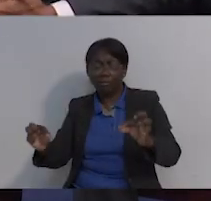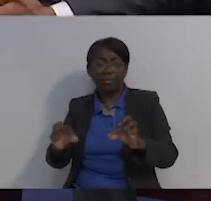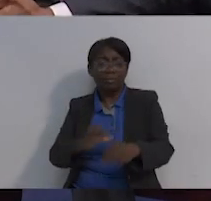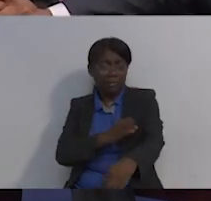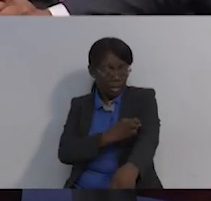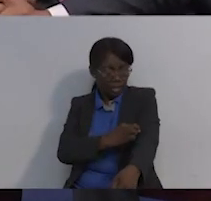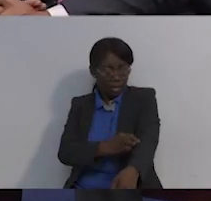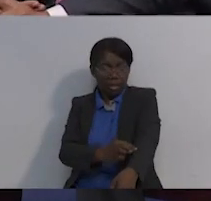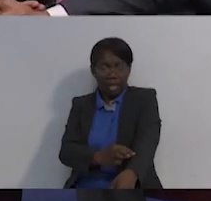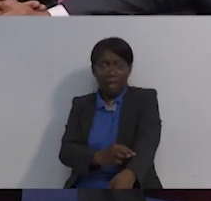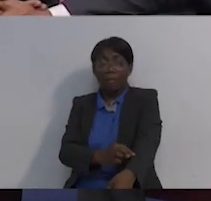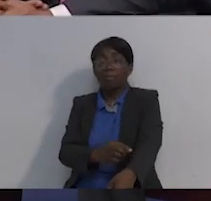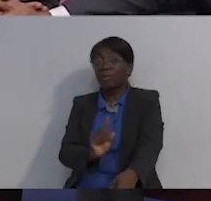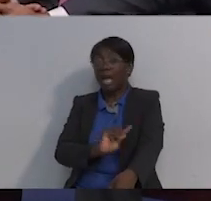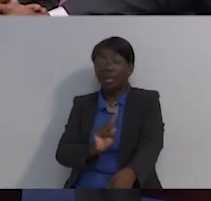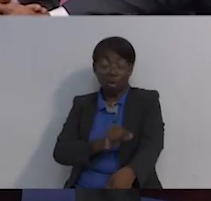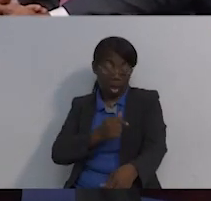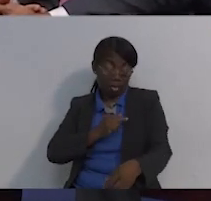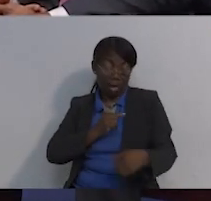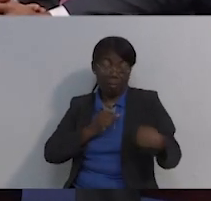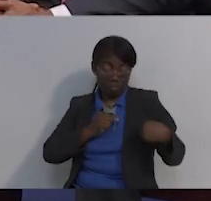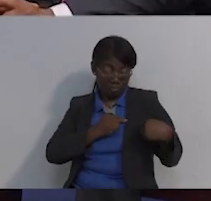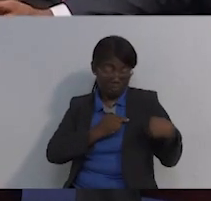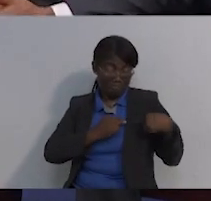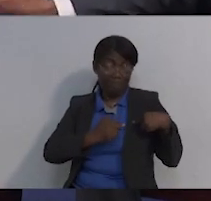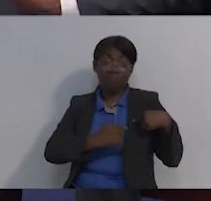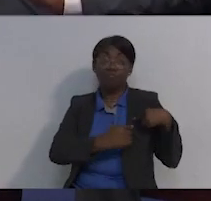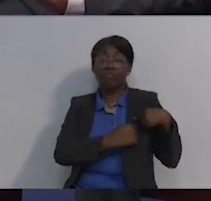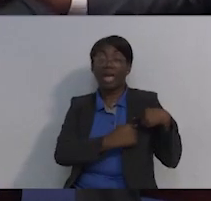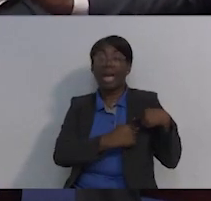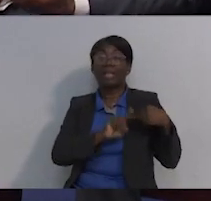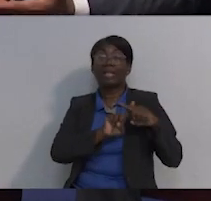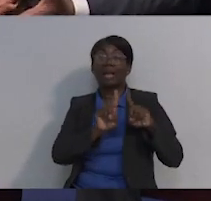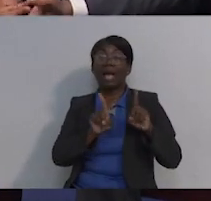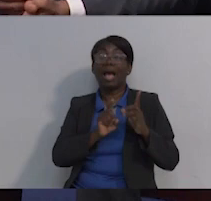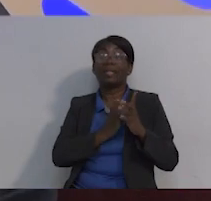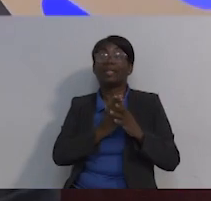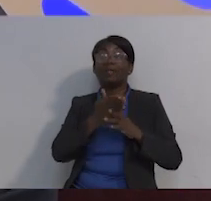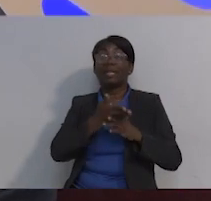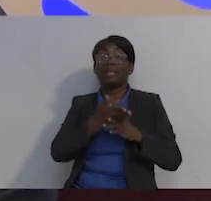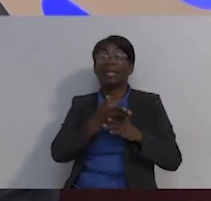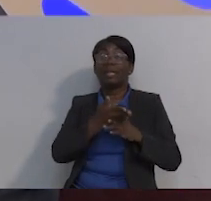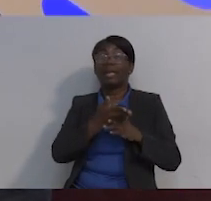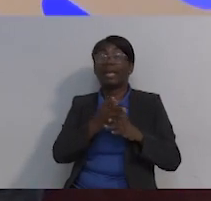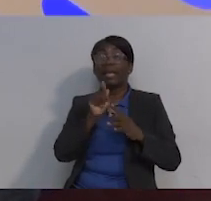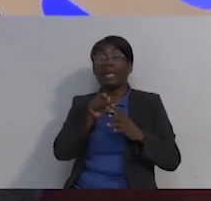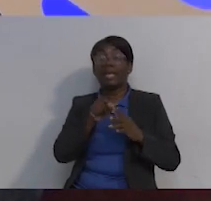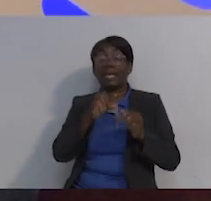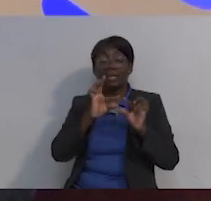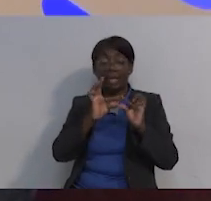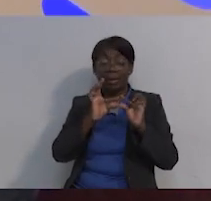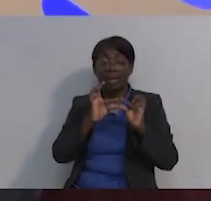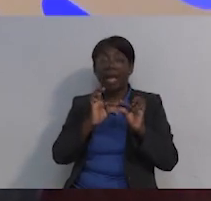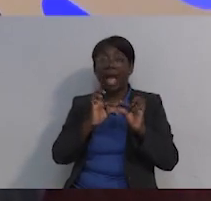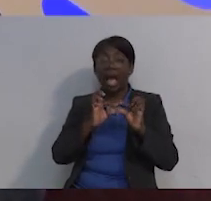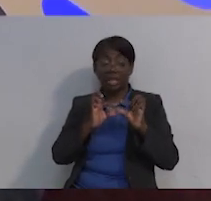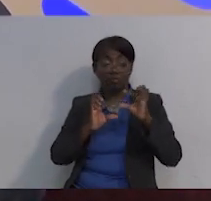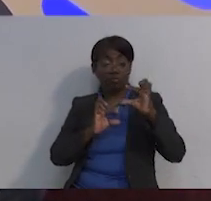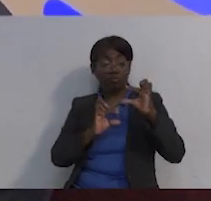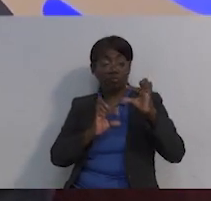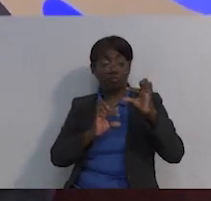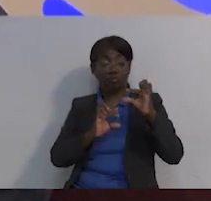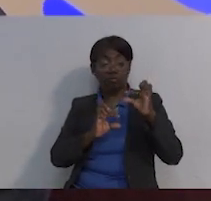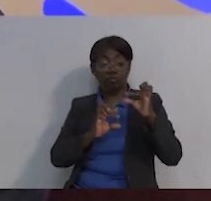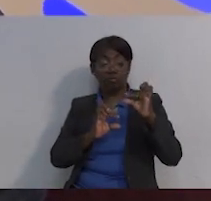venas se pierden, aprendí que las venas se colapsan después Sí, supuesto, entre más las punciones a repetidas veces, pues, van